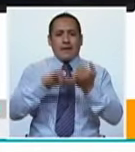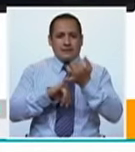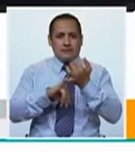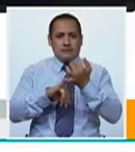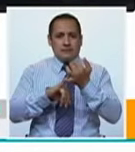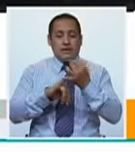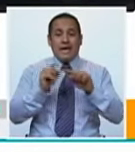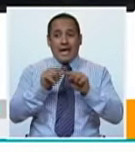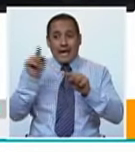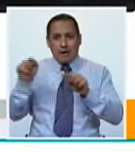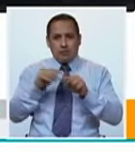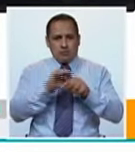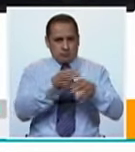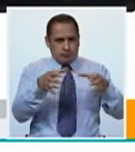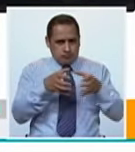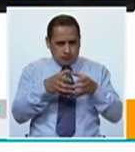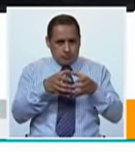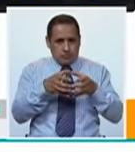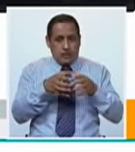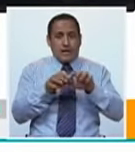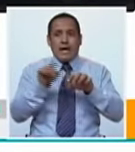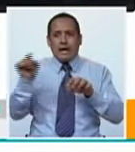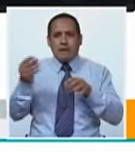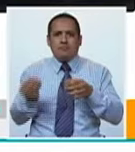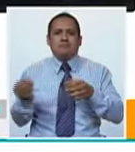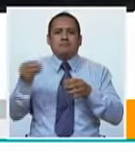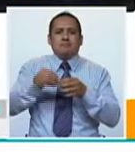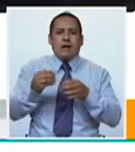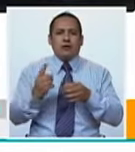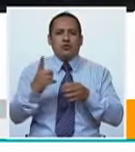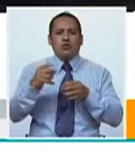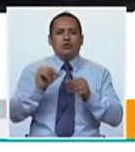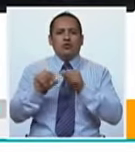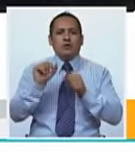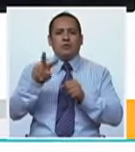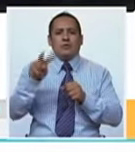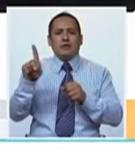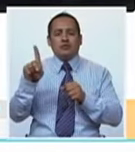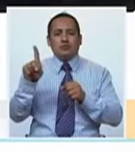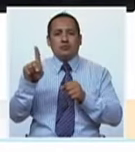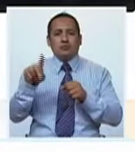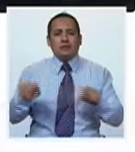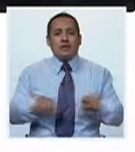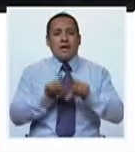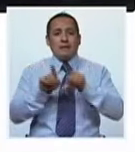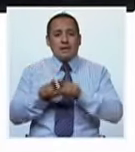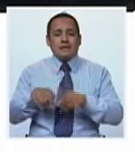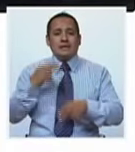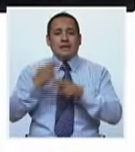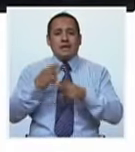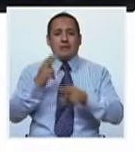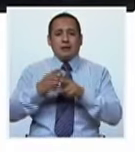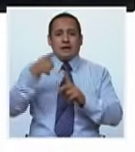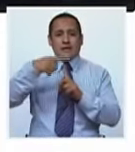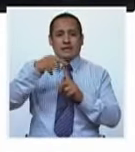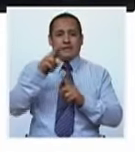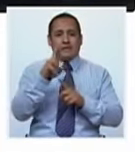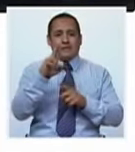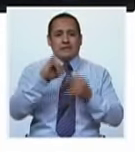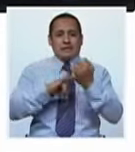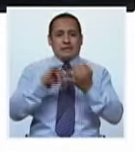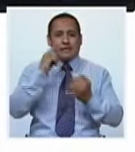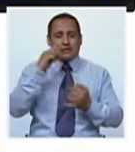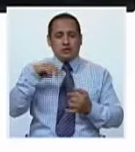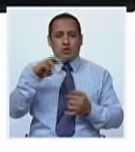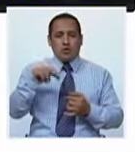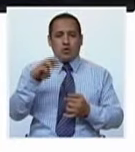un cromosoma de más. Justamente el cromosoma de más es el número 21. Por eso también se llama trisomía